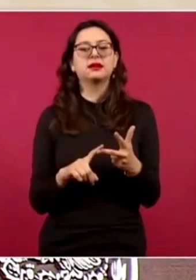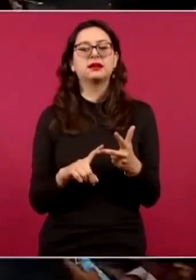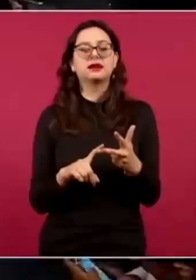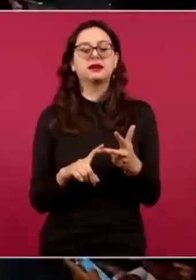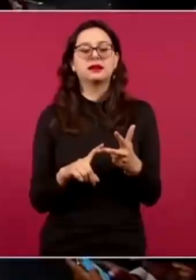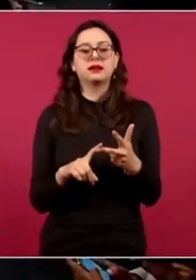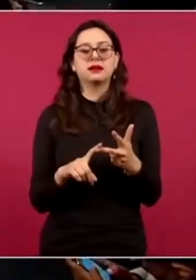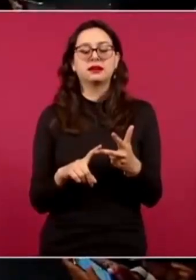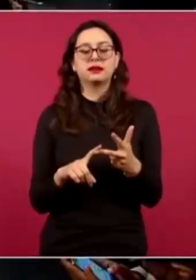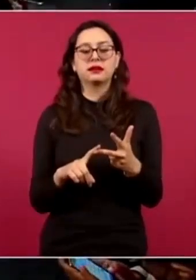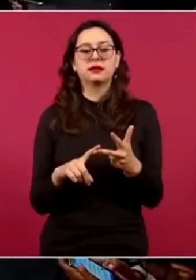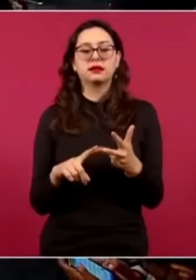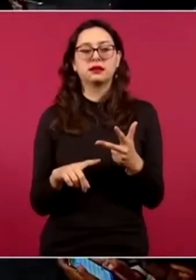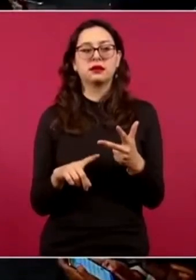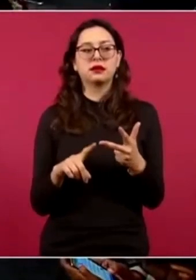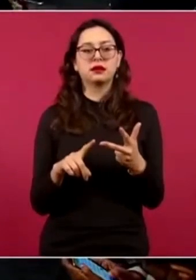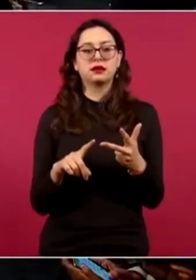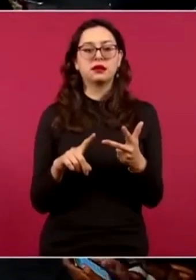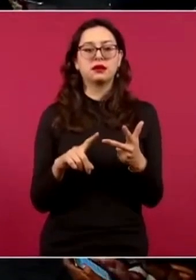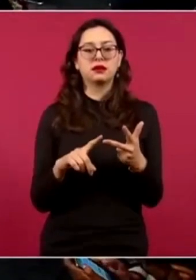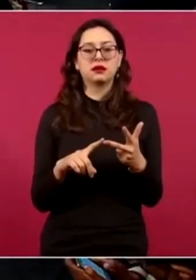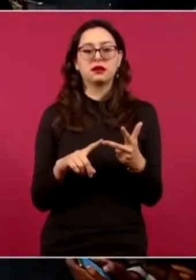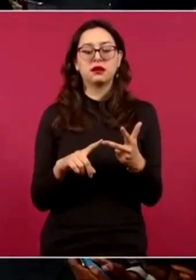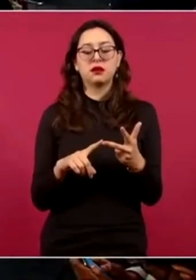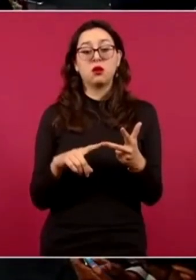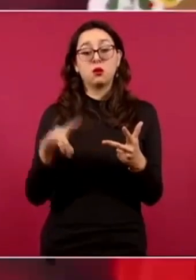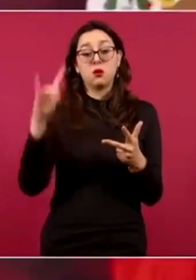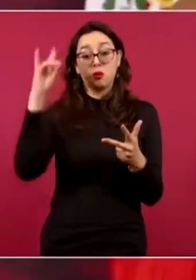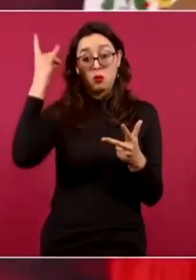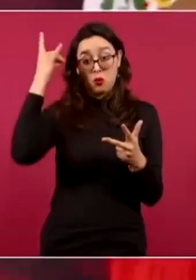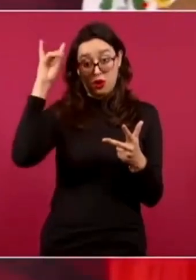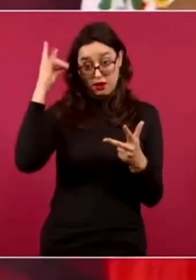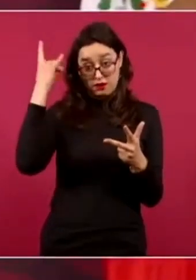Luis Arce presidente de Bolivia